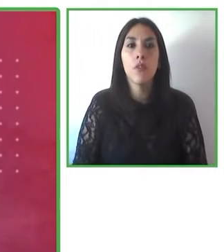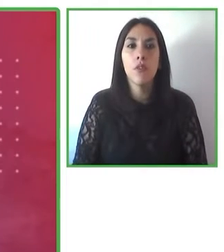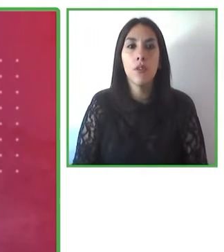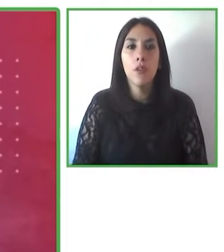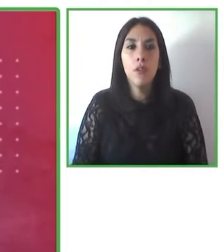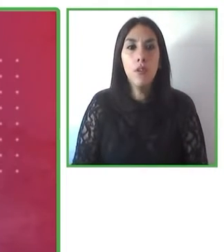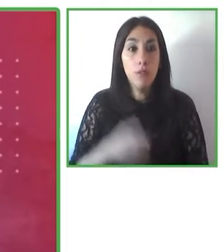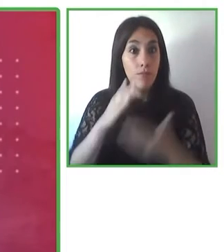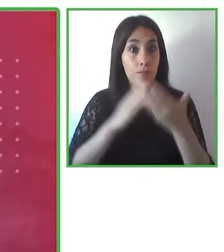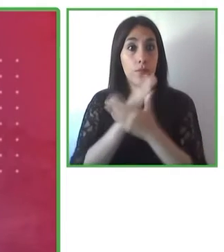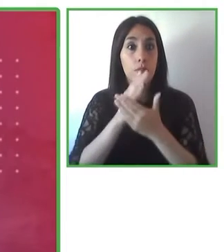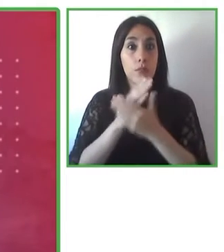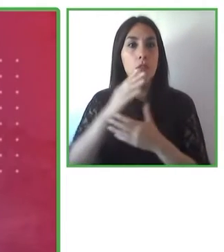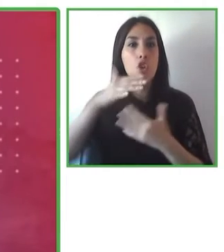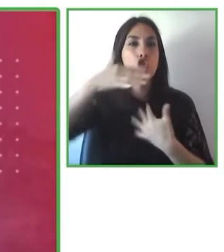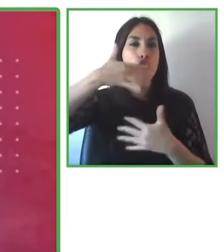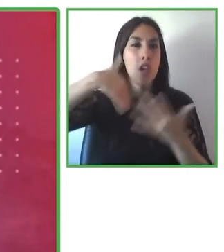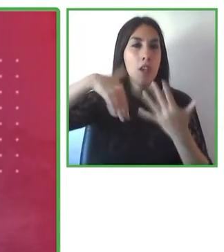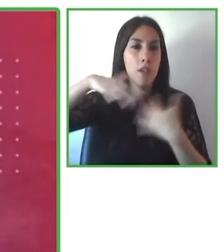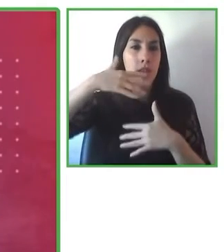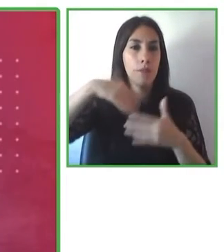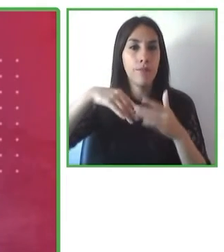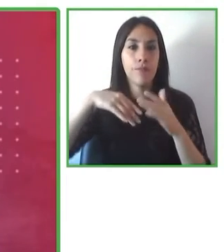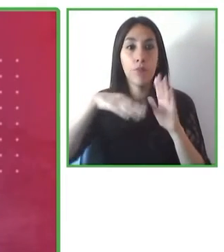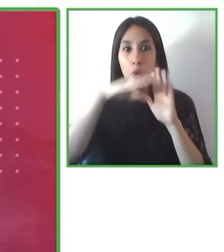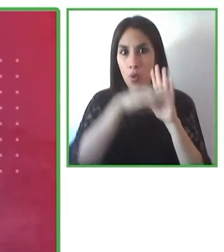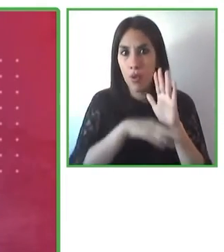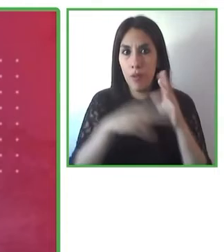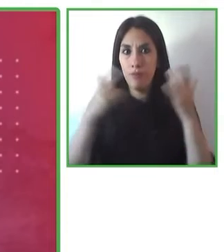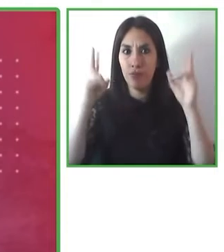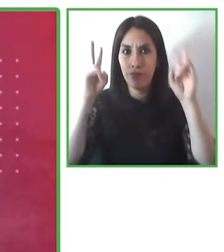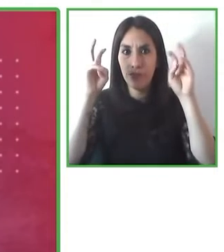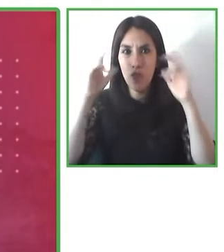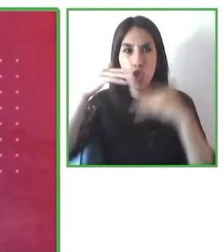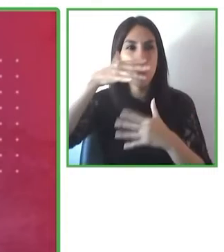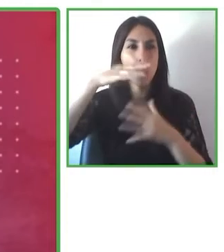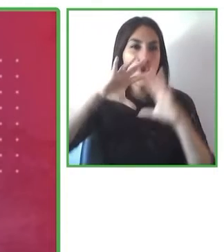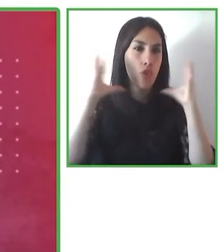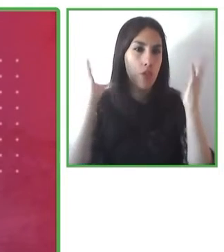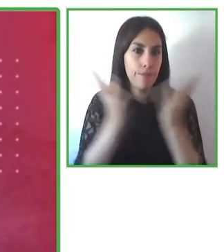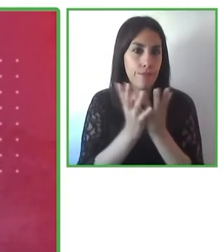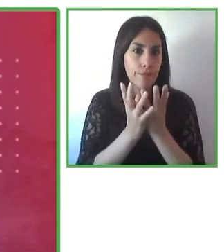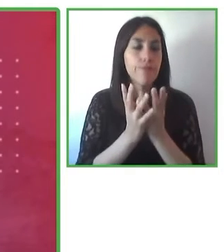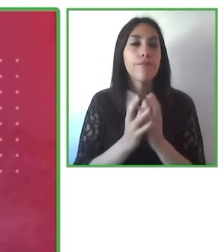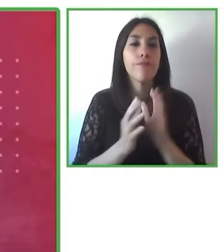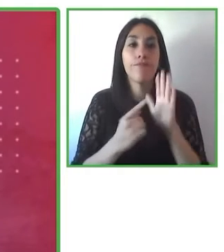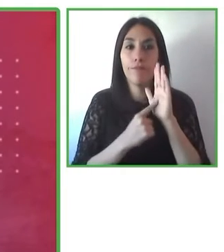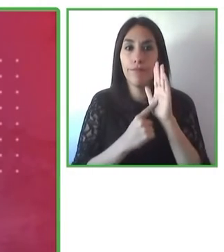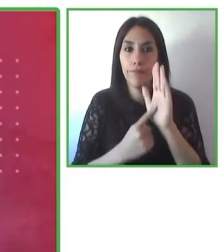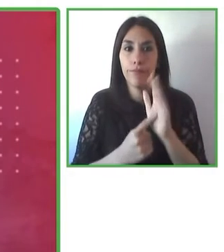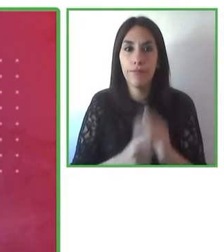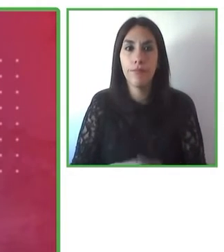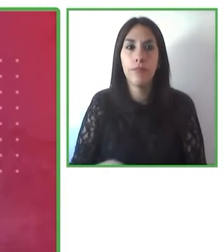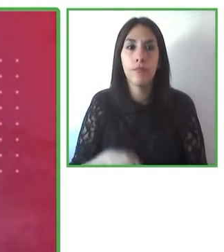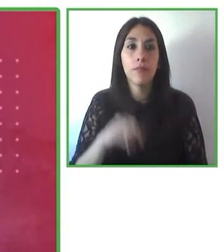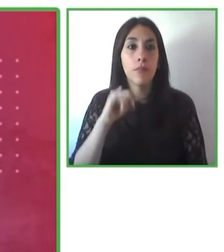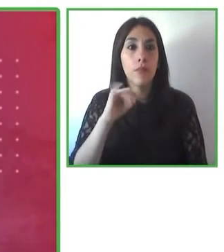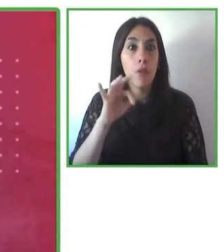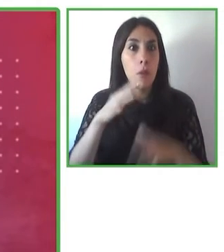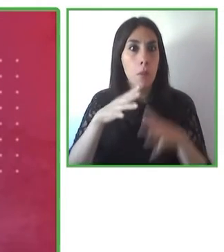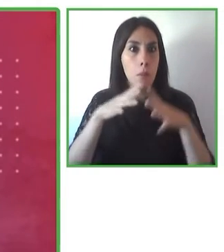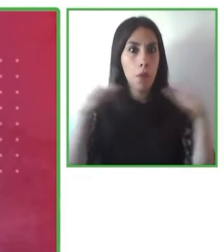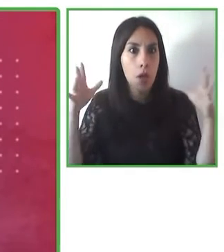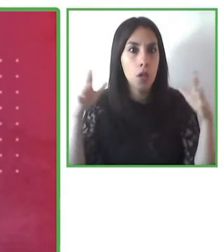una dimensión presente y no tener que, una vez diseñado algo, generar la accesibilidad, sino pensarlo desde el principio